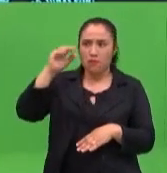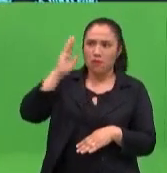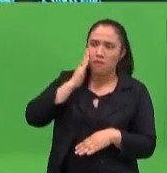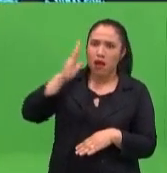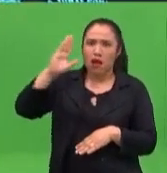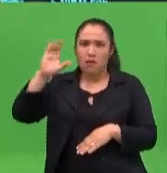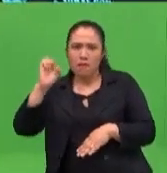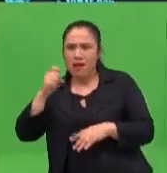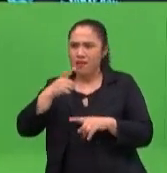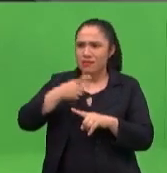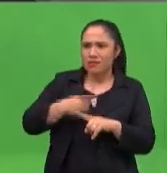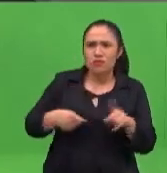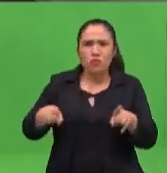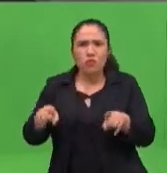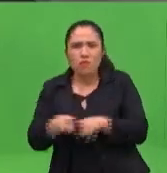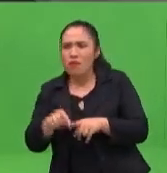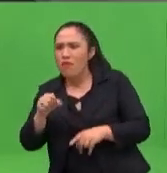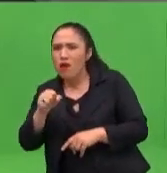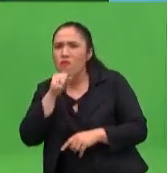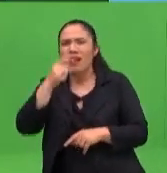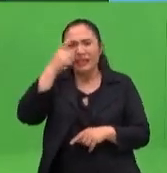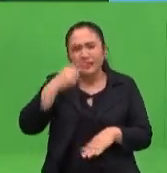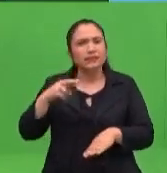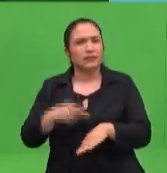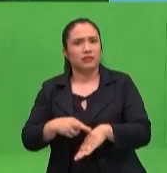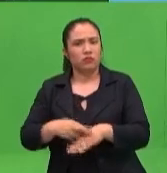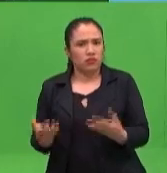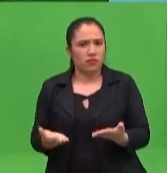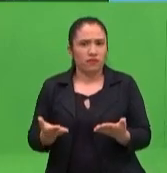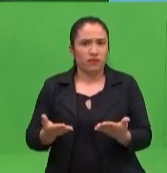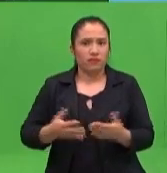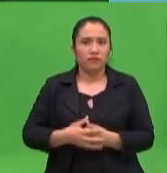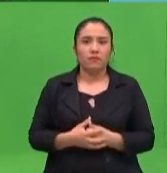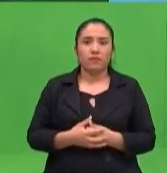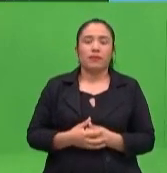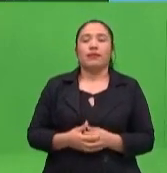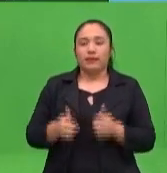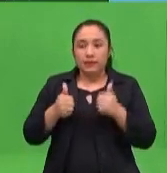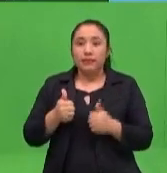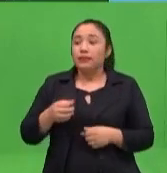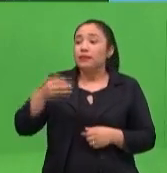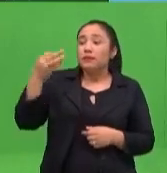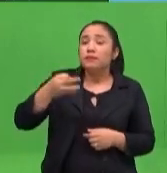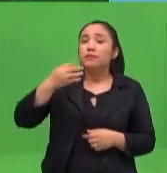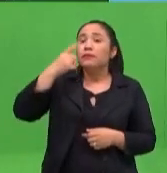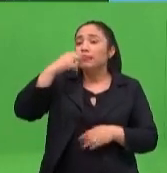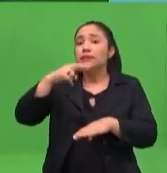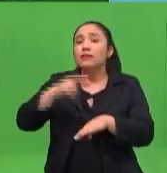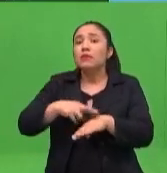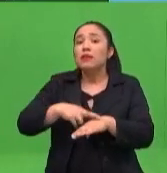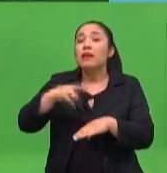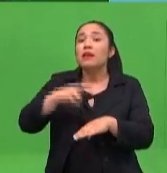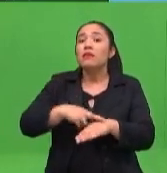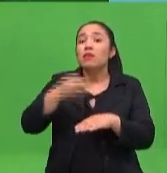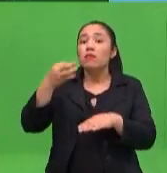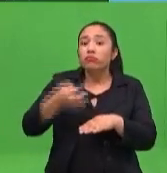hermanos mayores, ¿cómo nos organizamos? Debería ser compartido entre papá y mamá, ¿verdad? O los adultos